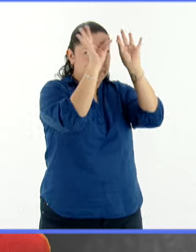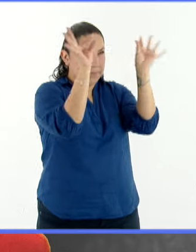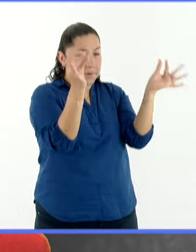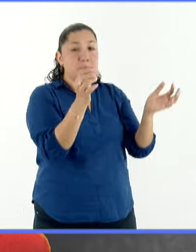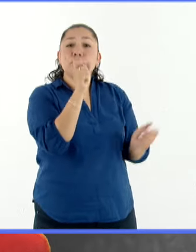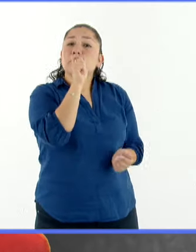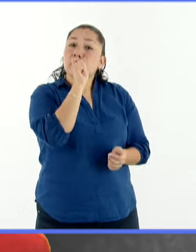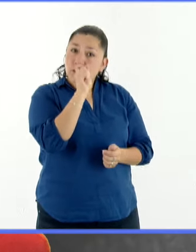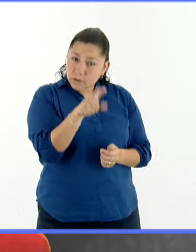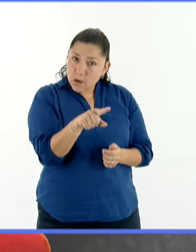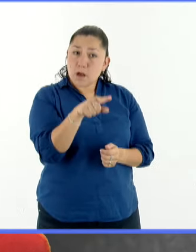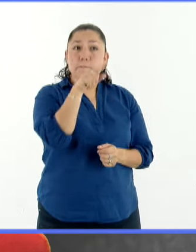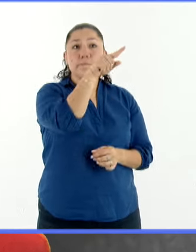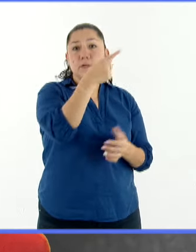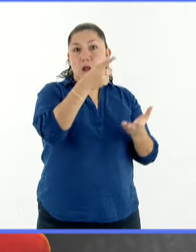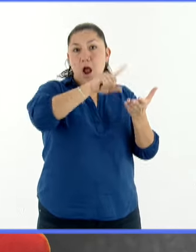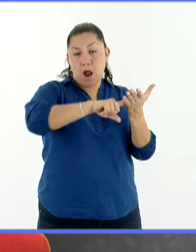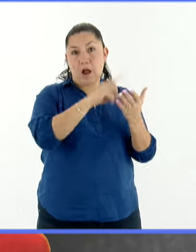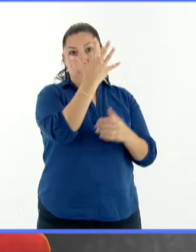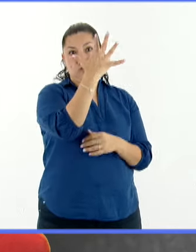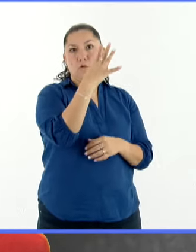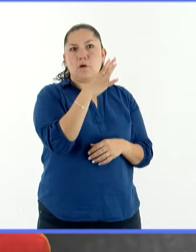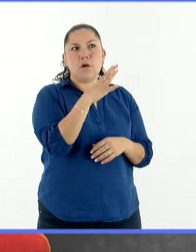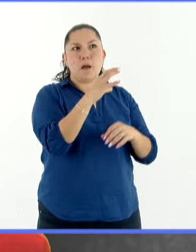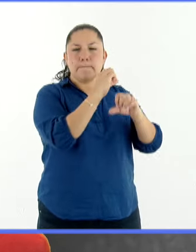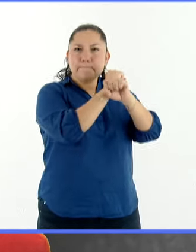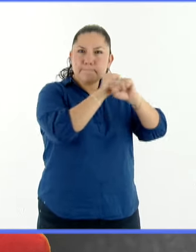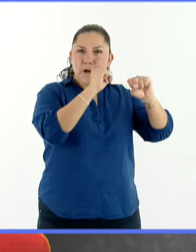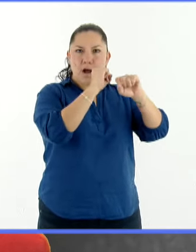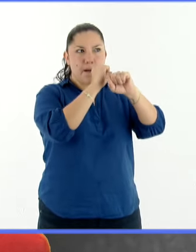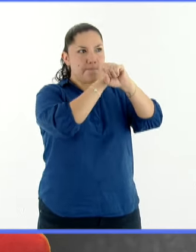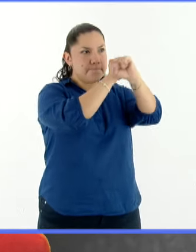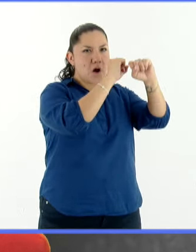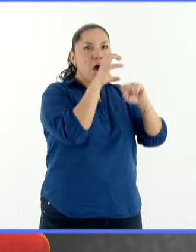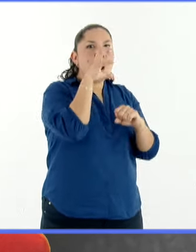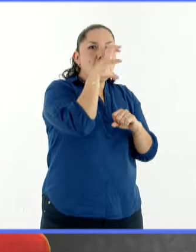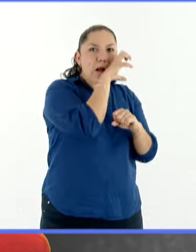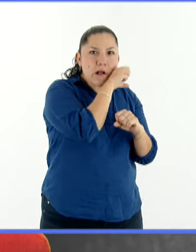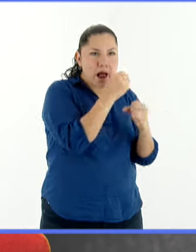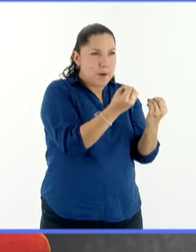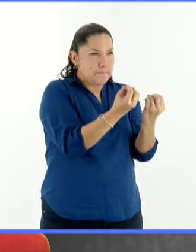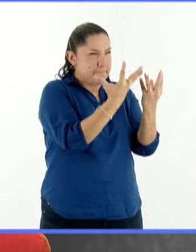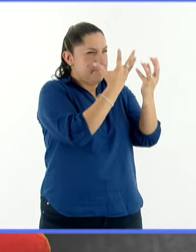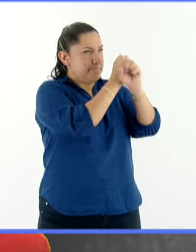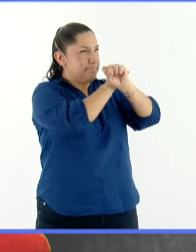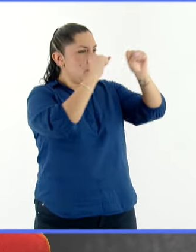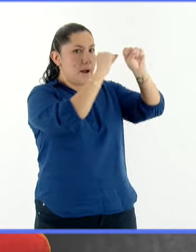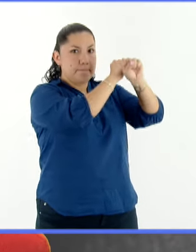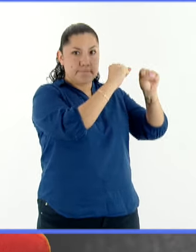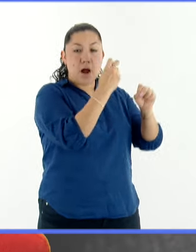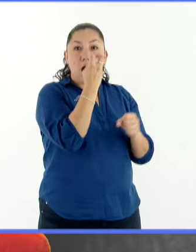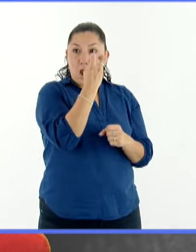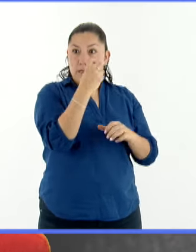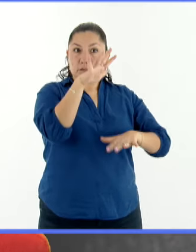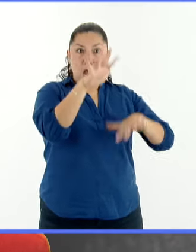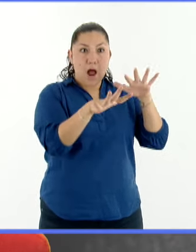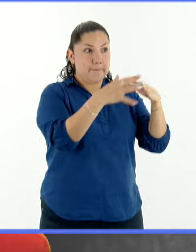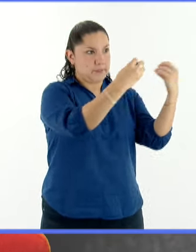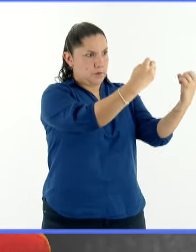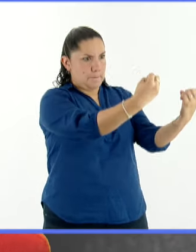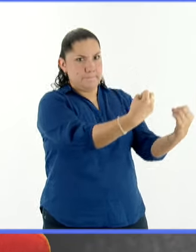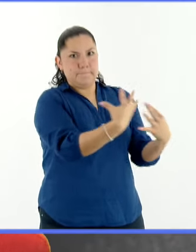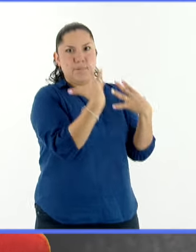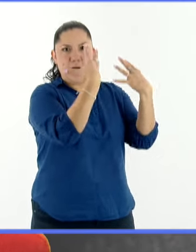continuamente en el Sol y que arrojan estos pedazos muy grandes de materia,